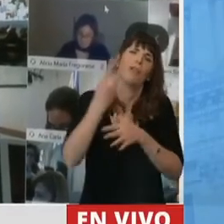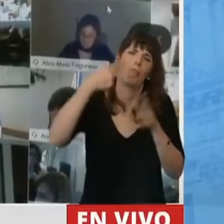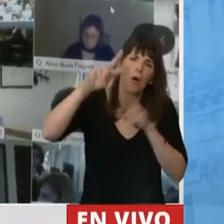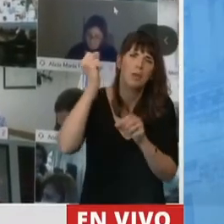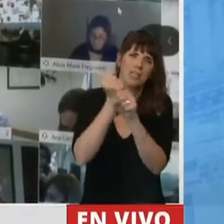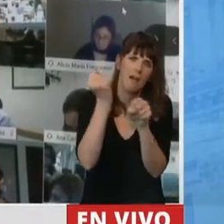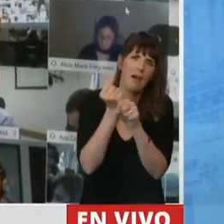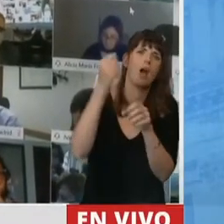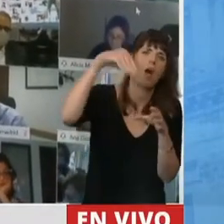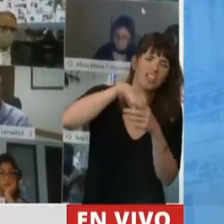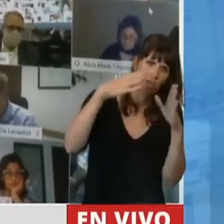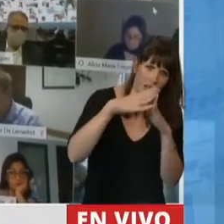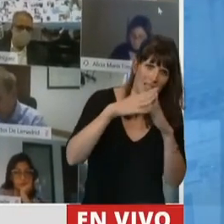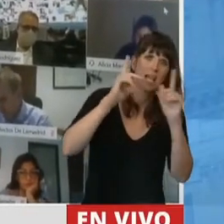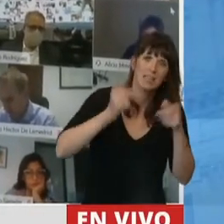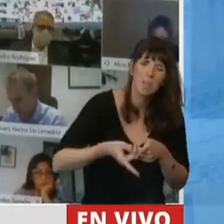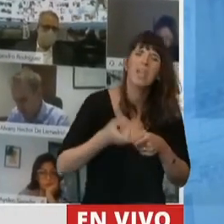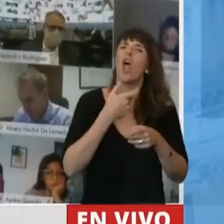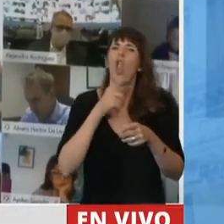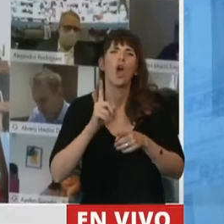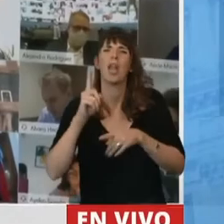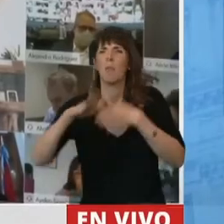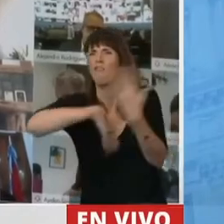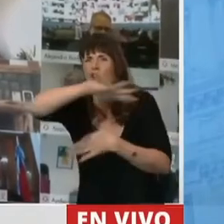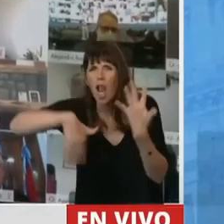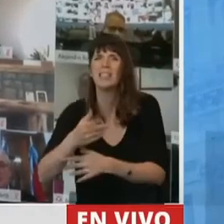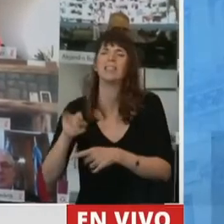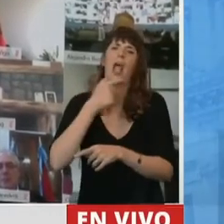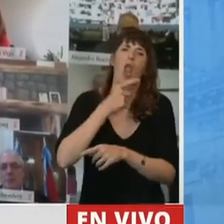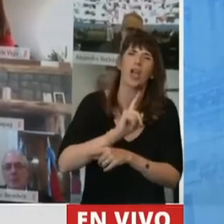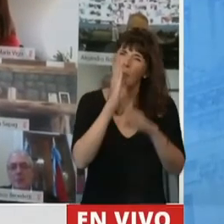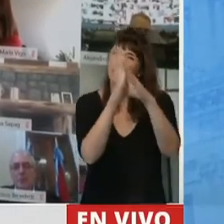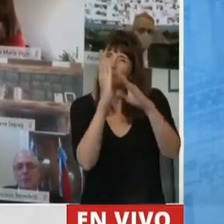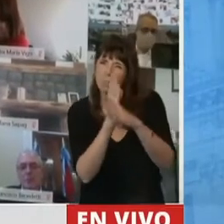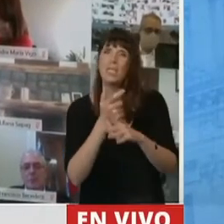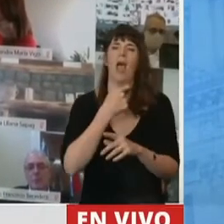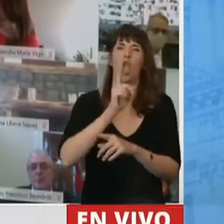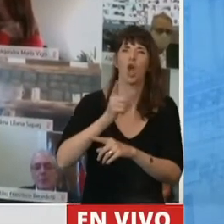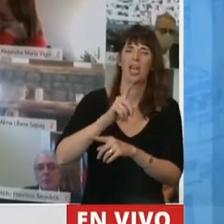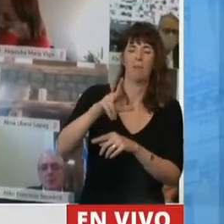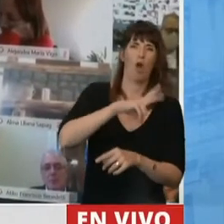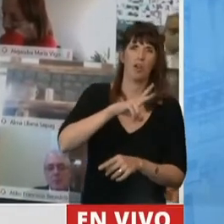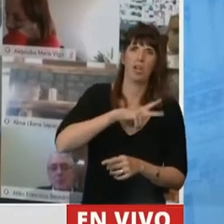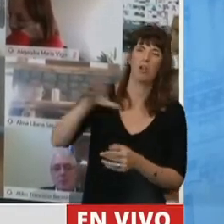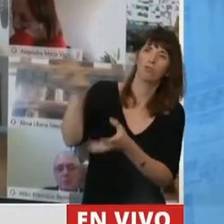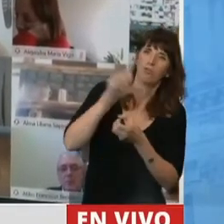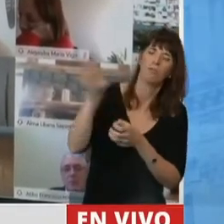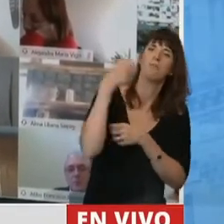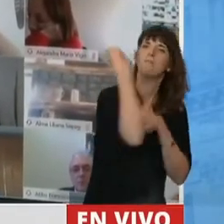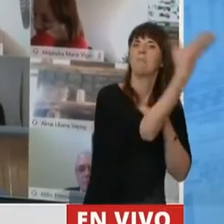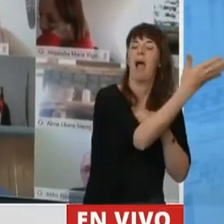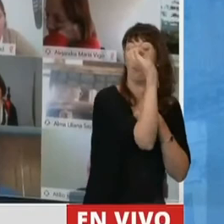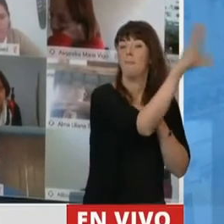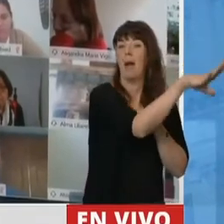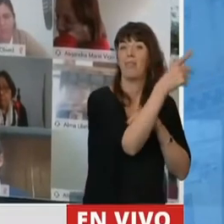donde no haya violencia, donde no haya espionaje, donde no haya algunos ricos que se lleven todo y se la fuguen afuera para que después la enorme mayoría de la población